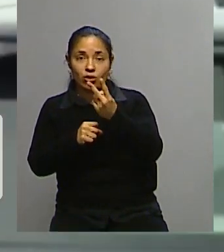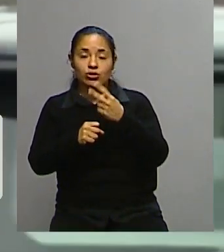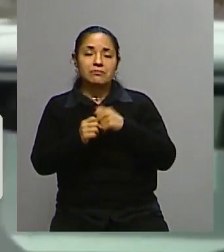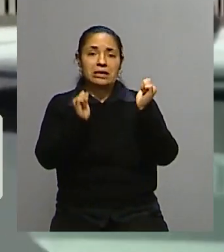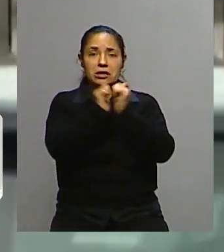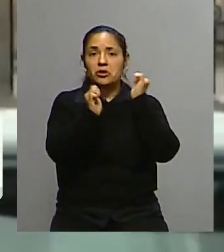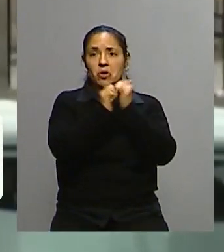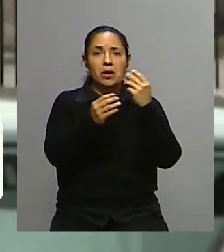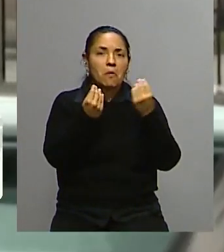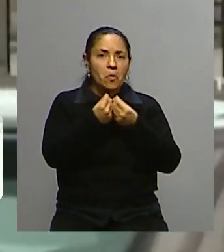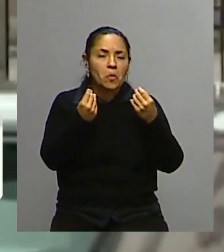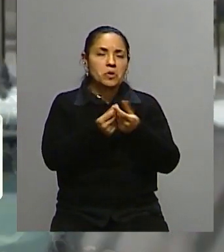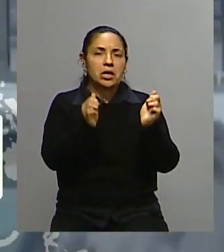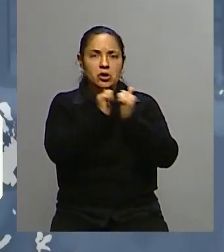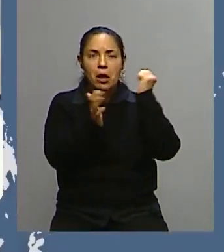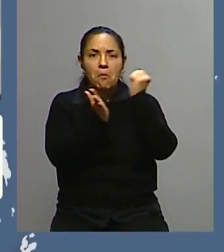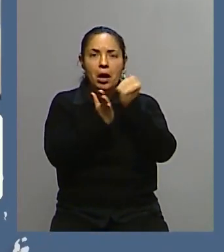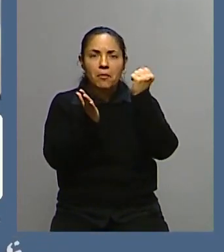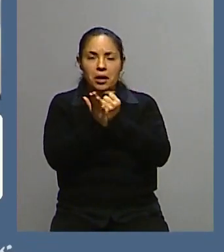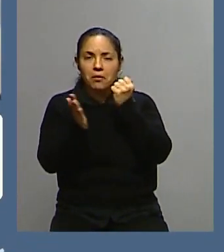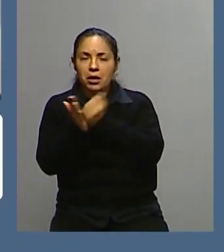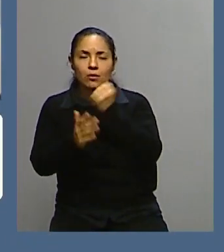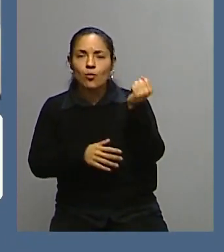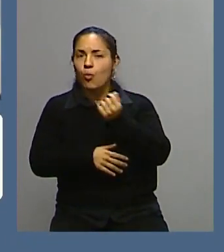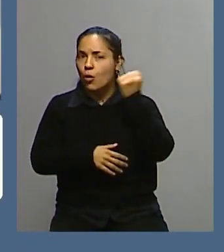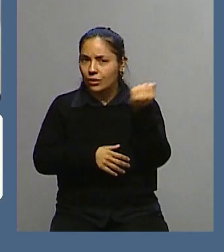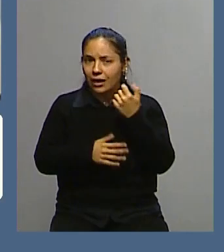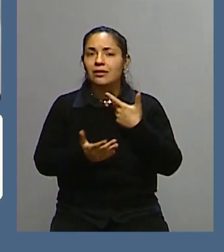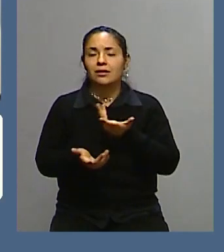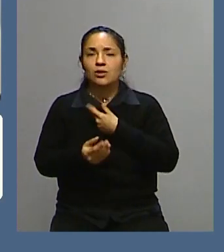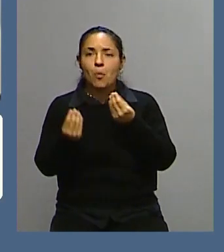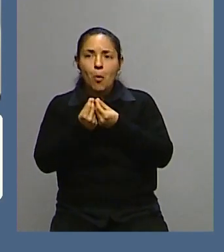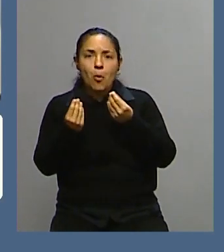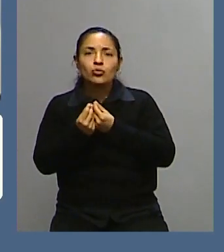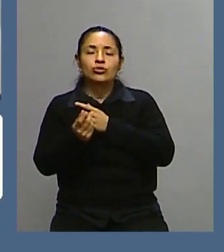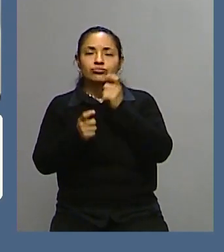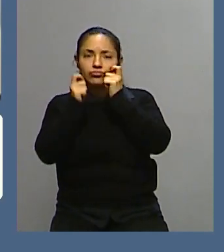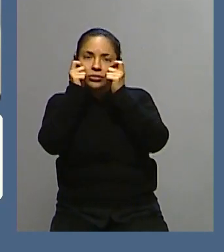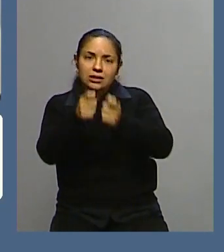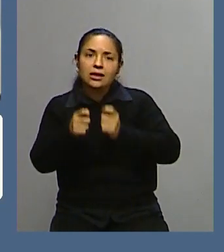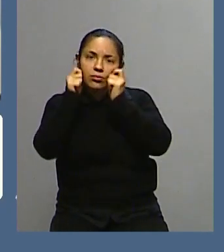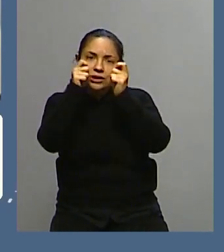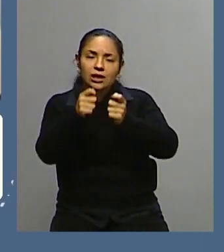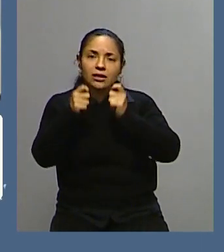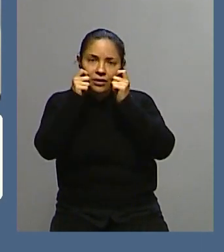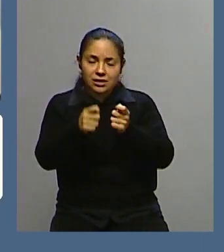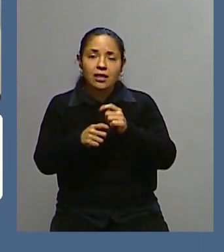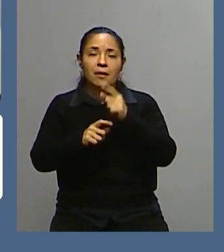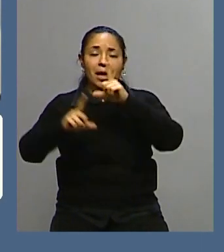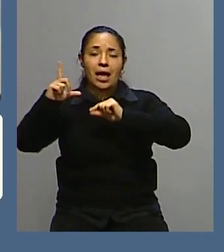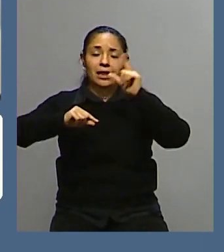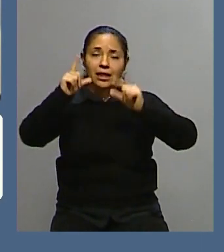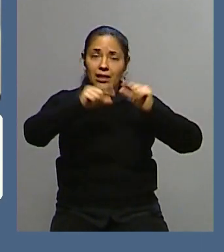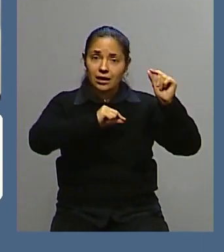bastante importantes. Vos hacías mención de la cantidad de mandatarios que van a visitar y una estadística que se resaltaba en